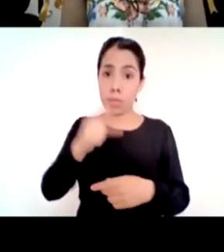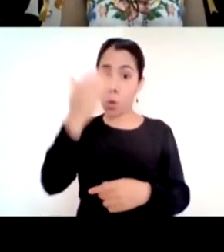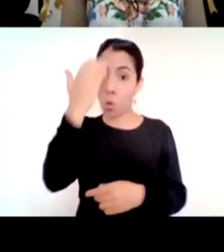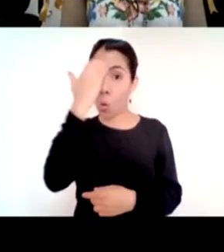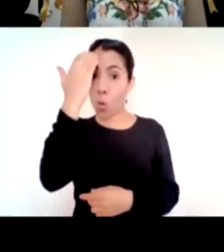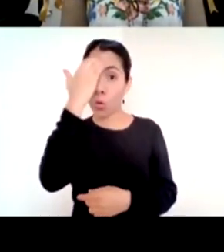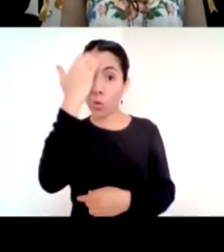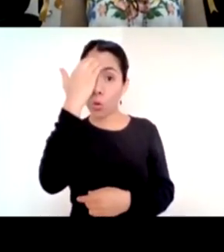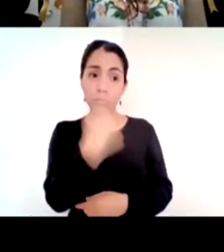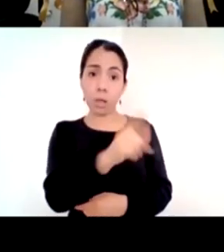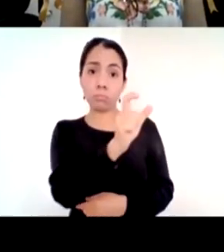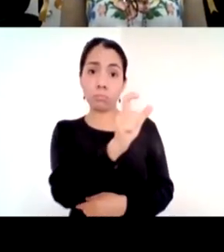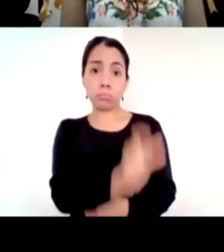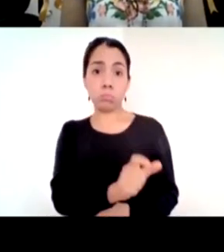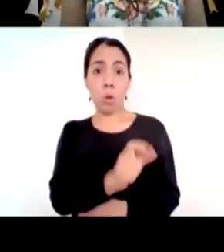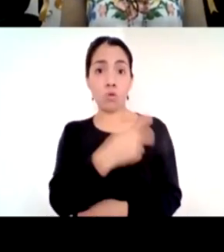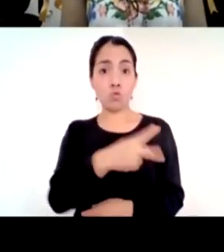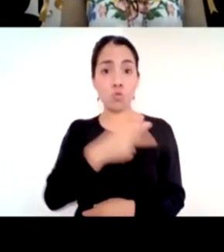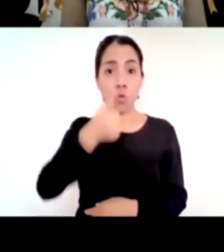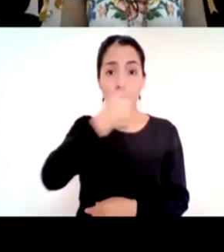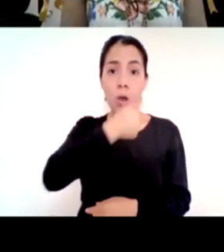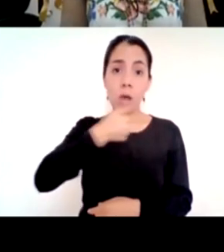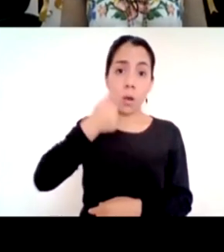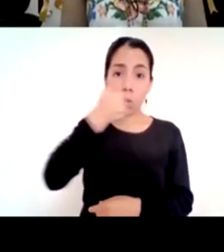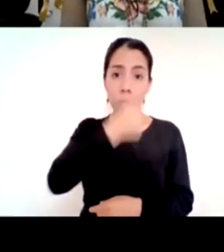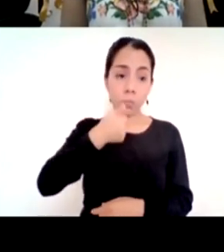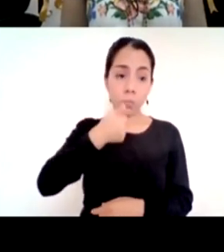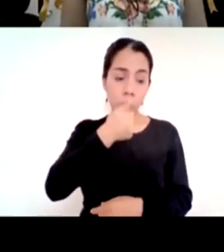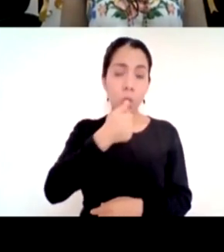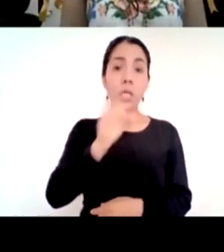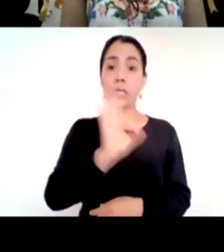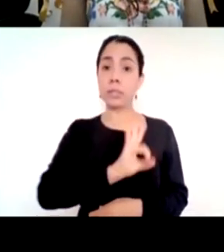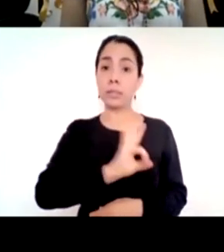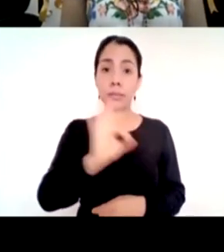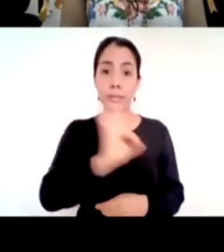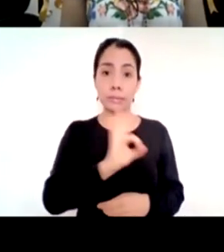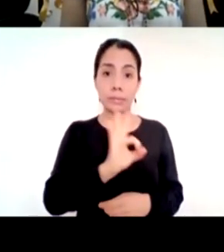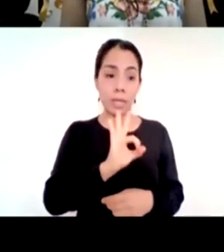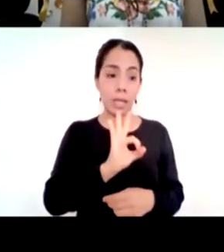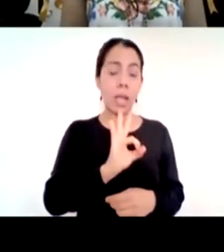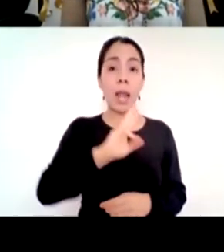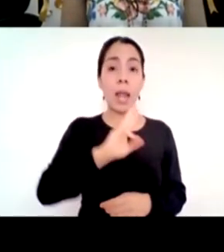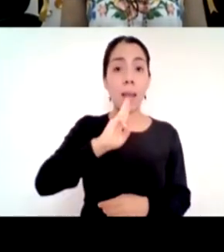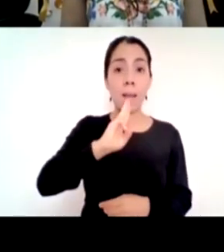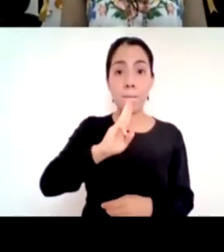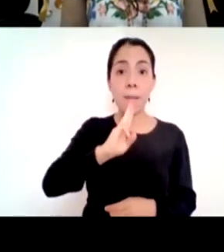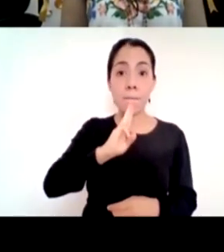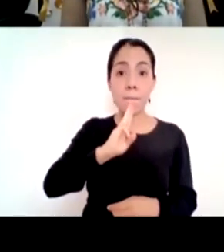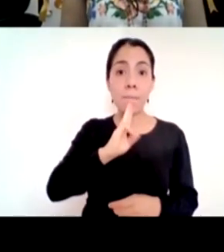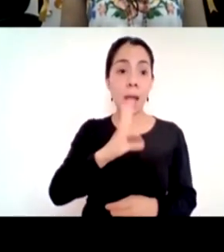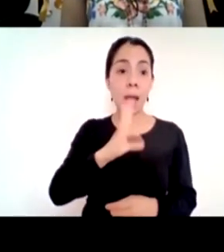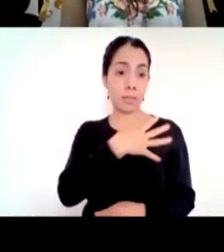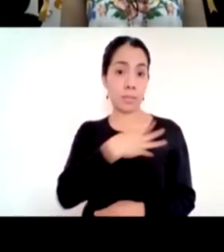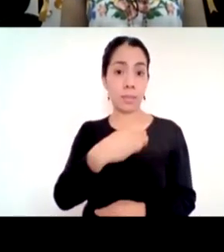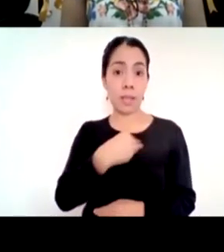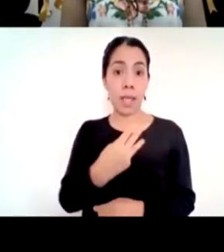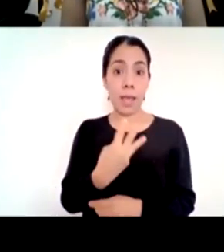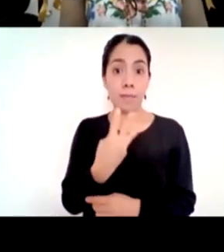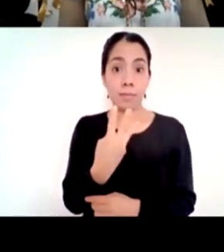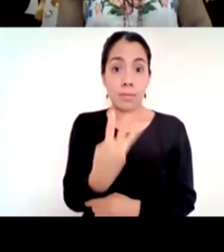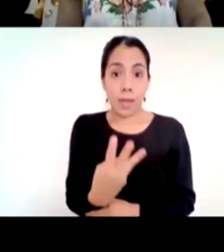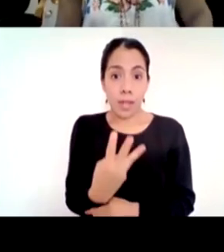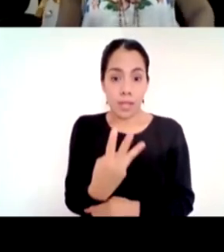y secundaria a lo mejor es el tercero de tres niños y la mamá no ha podido estar necesariamente ahí entonces me parece que es